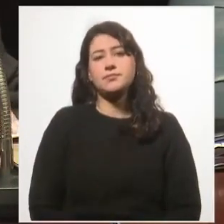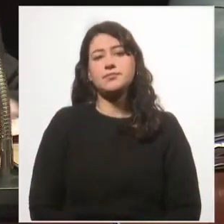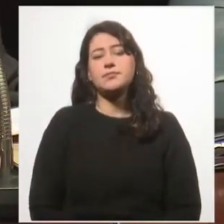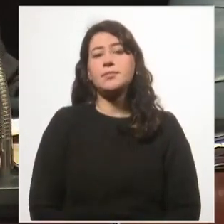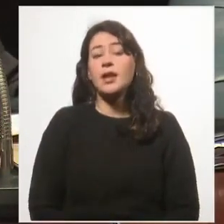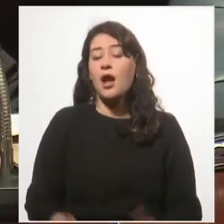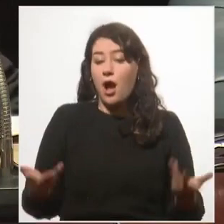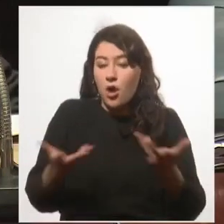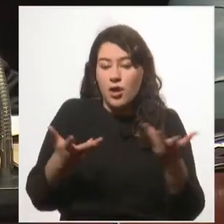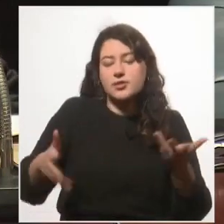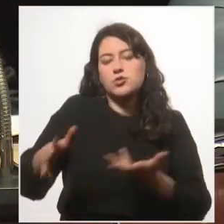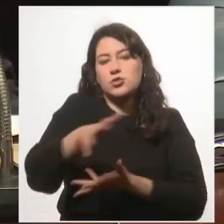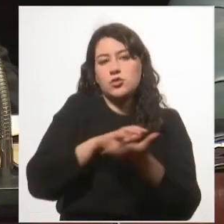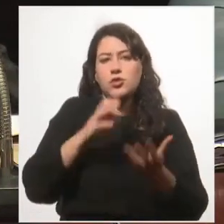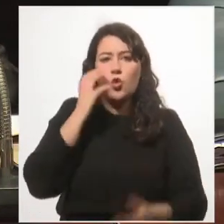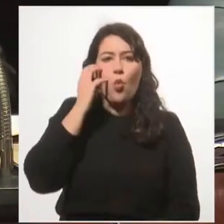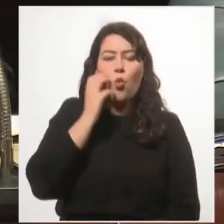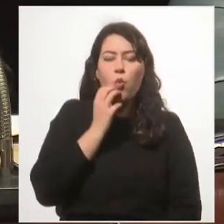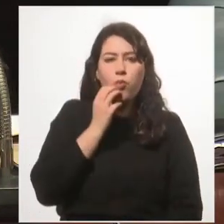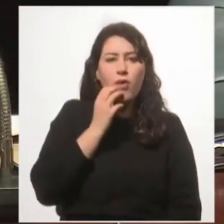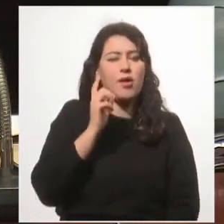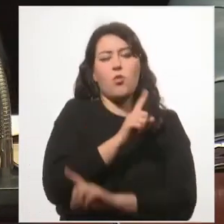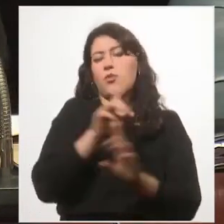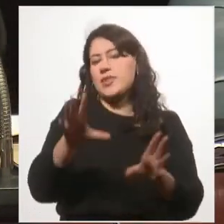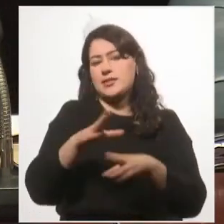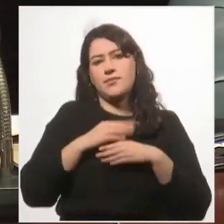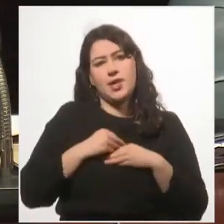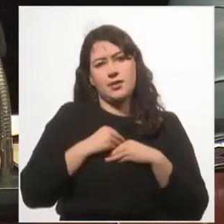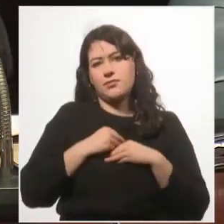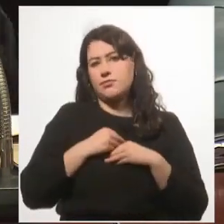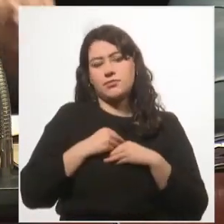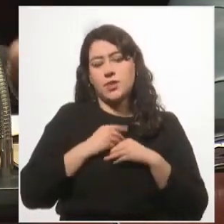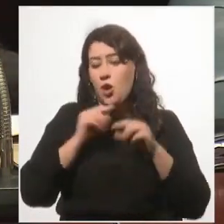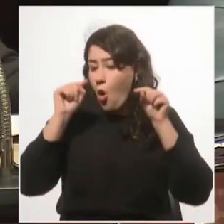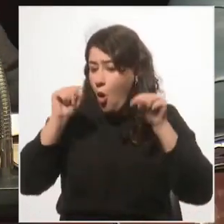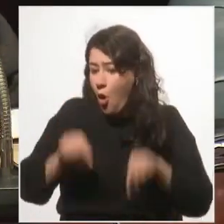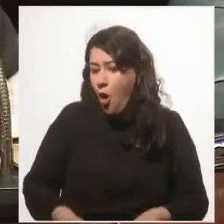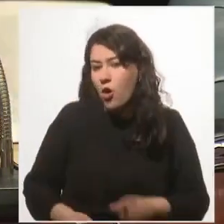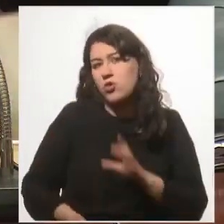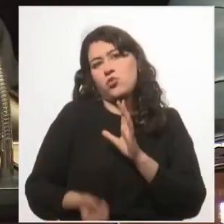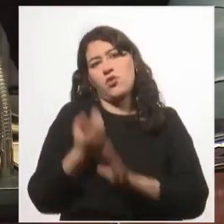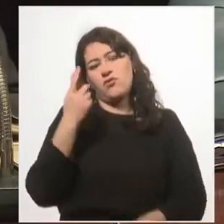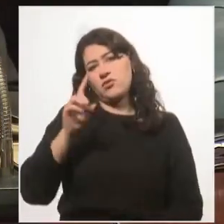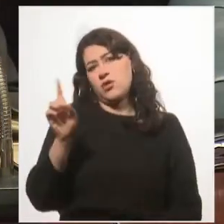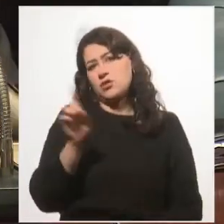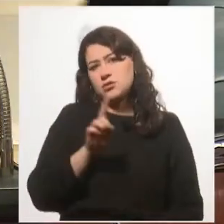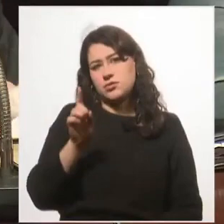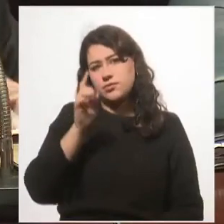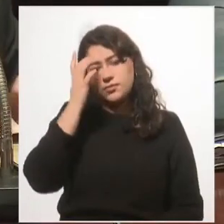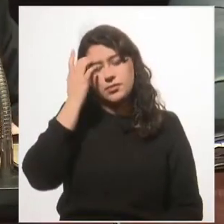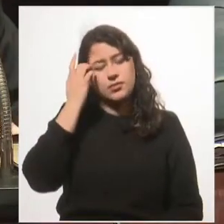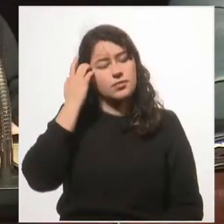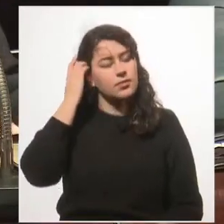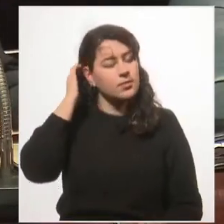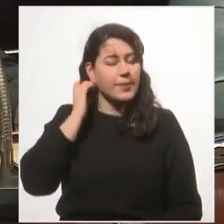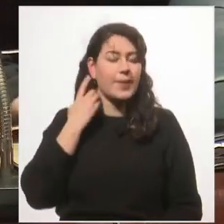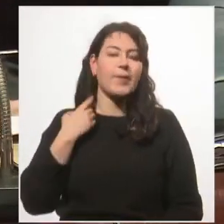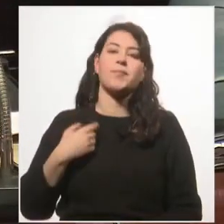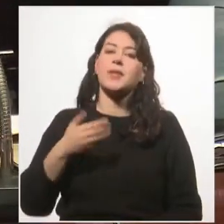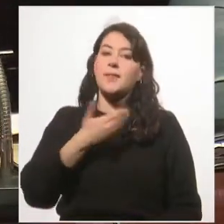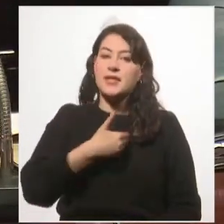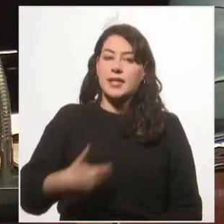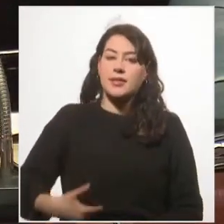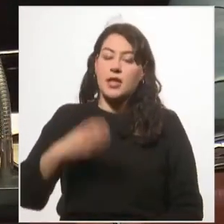en Cuba es absolutamente inaceptable y no pasa de hoy. Cuando Armando Valladares visitó el